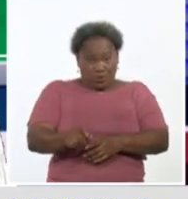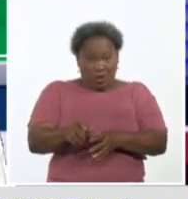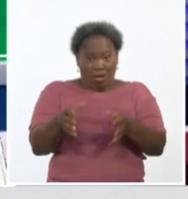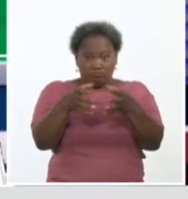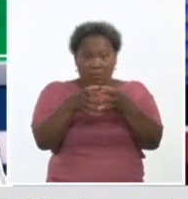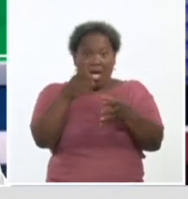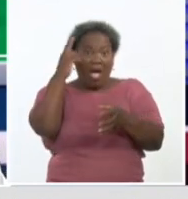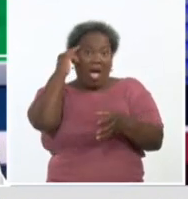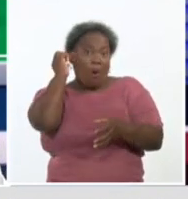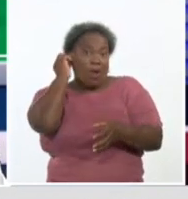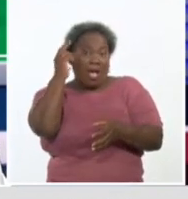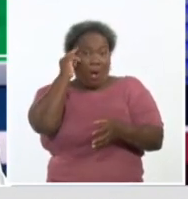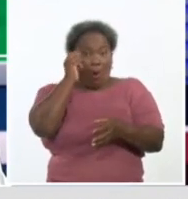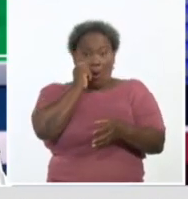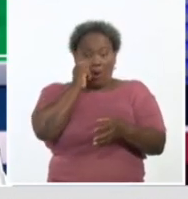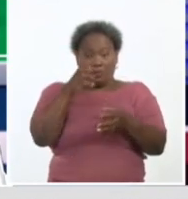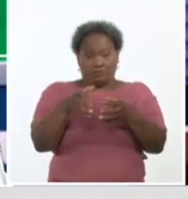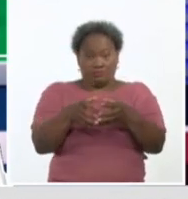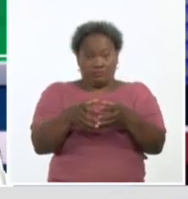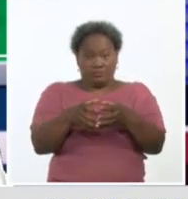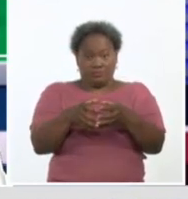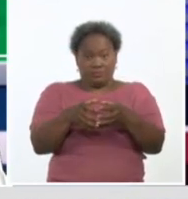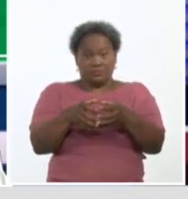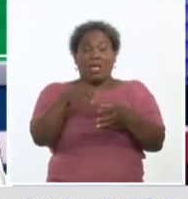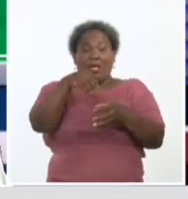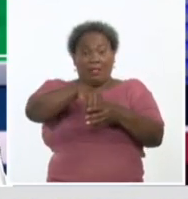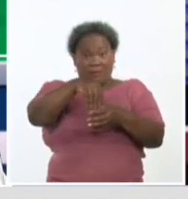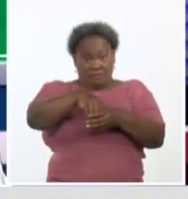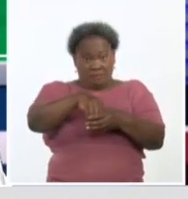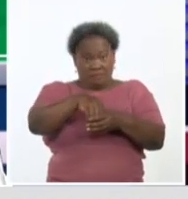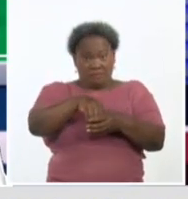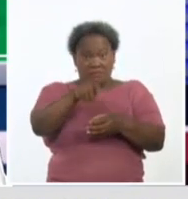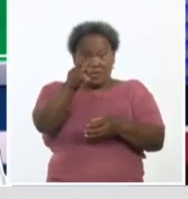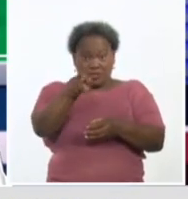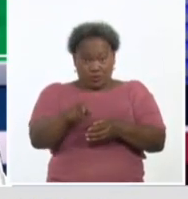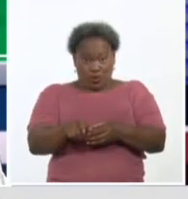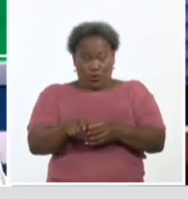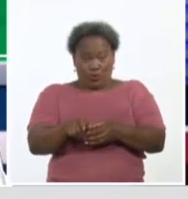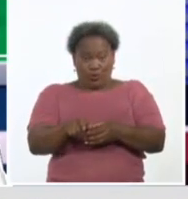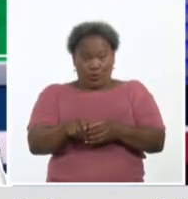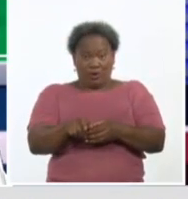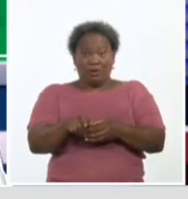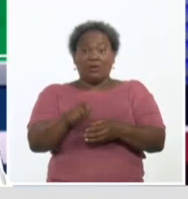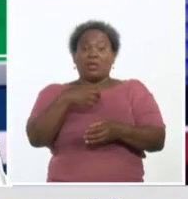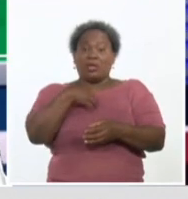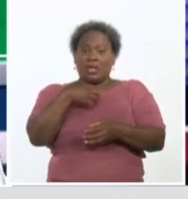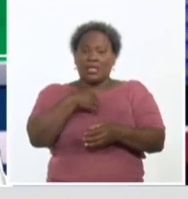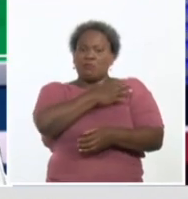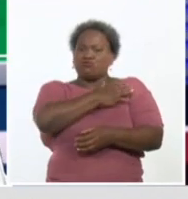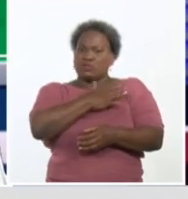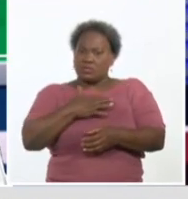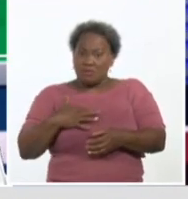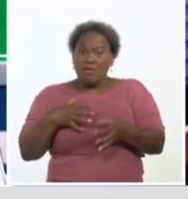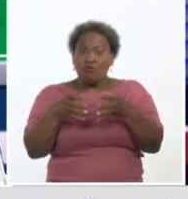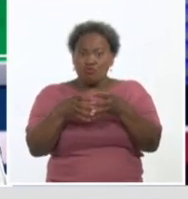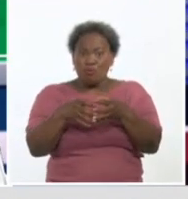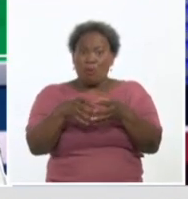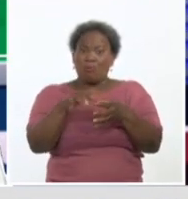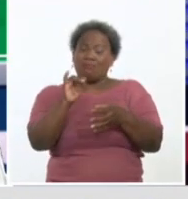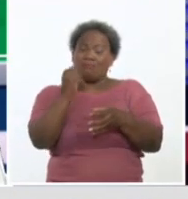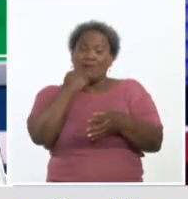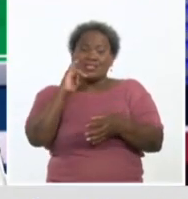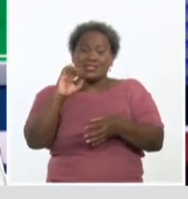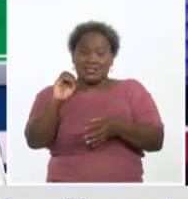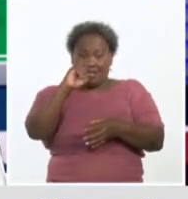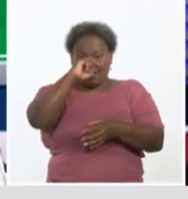del personal justamente, o de las personas que tenemos más sensibles a la enfermedad,